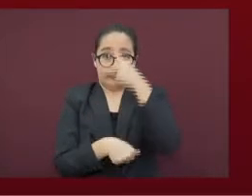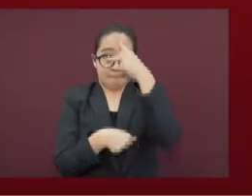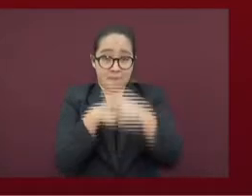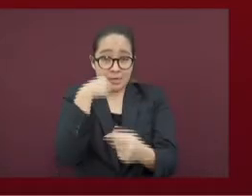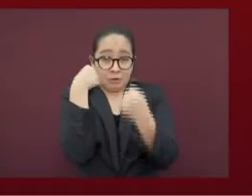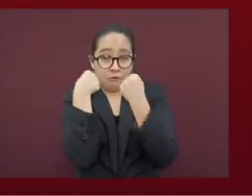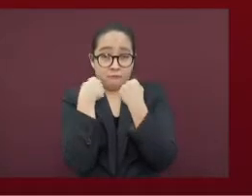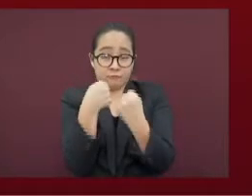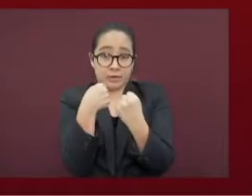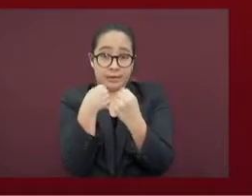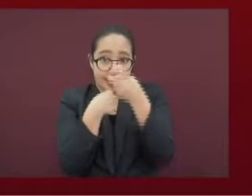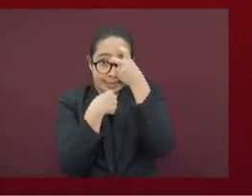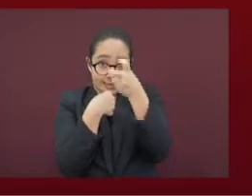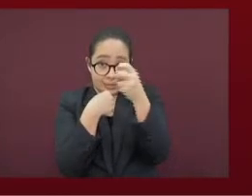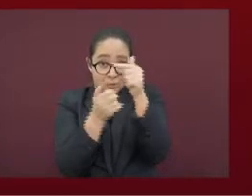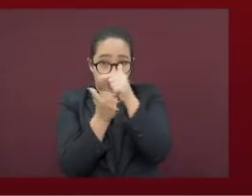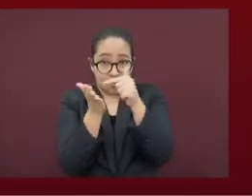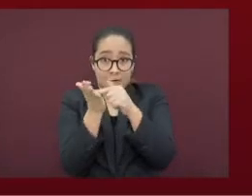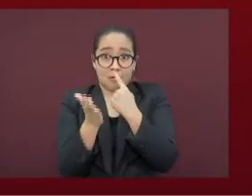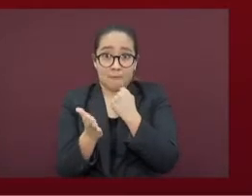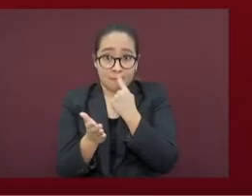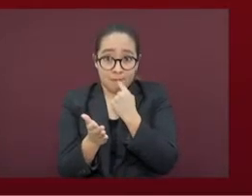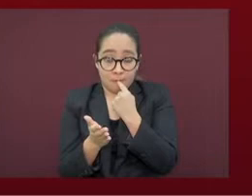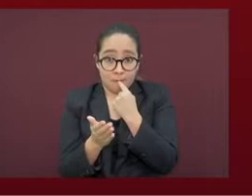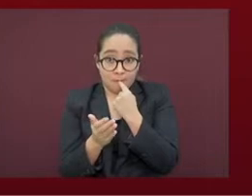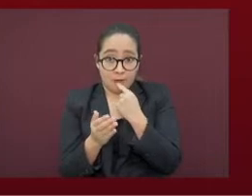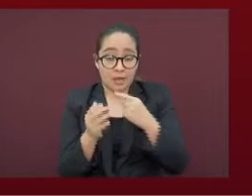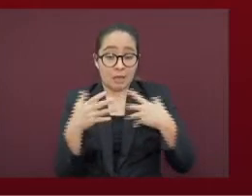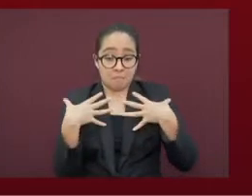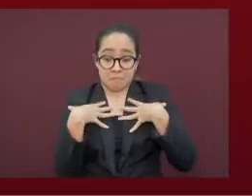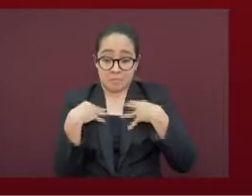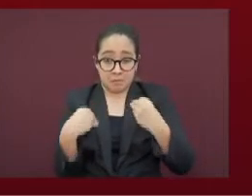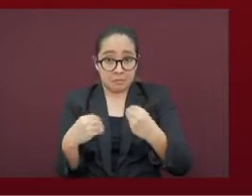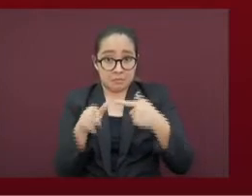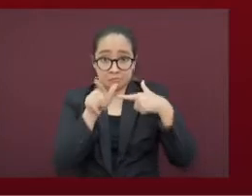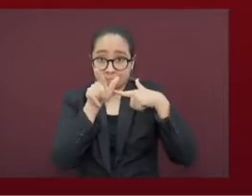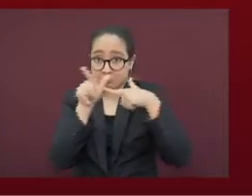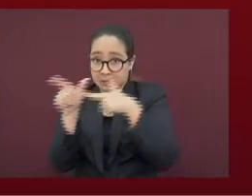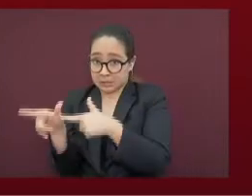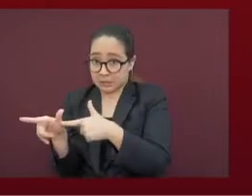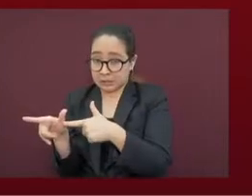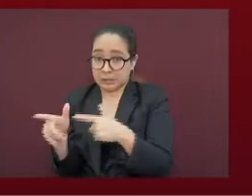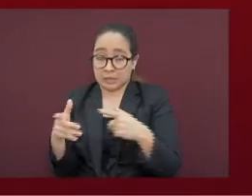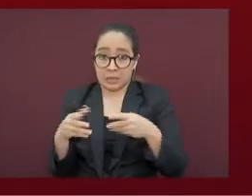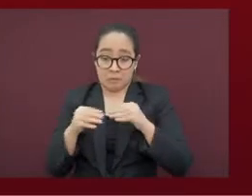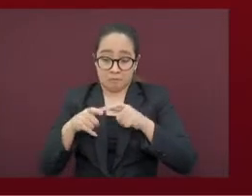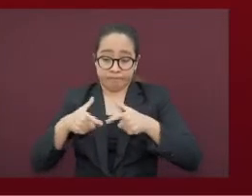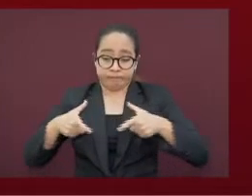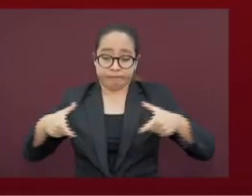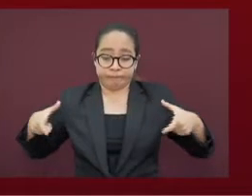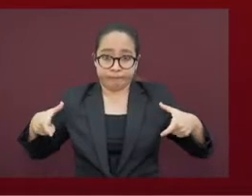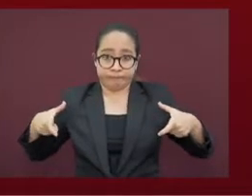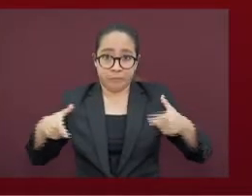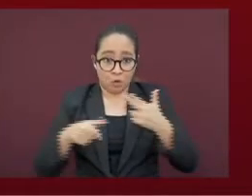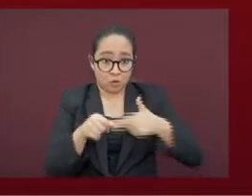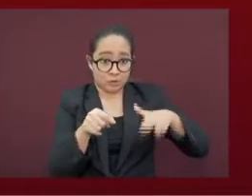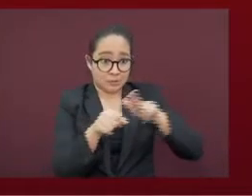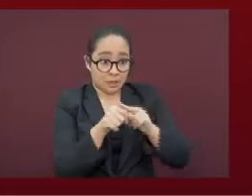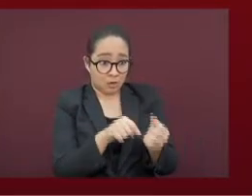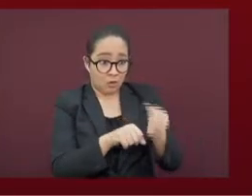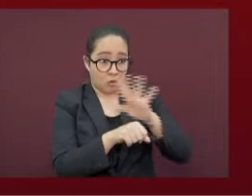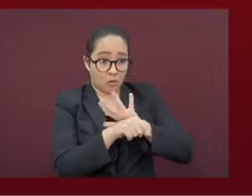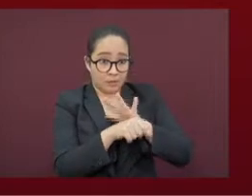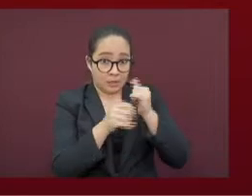En estos municipios, la actividad no ha bajado y los hospitales COVID a los que se refieren a los pacientes tienen